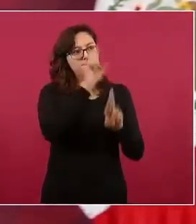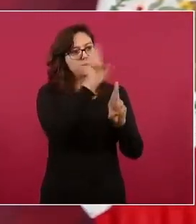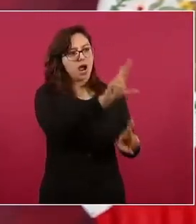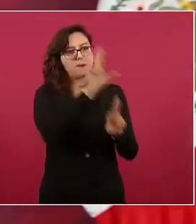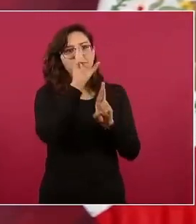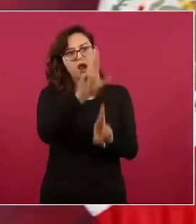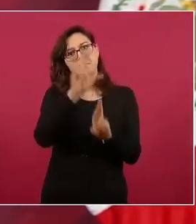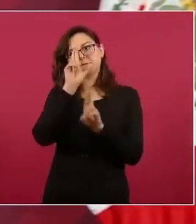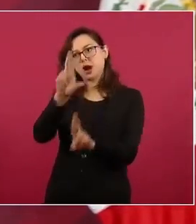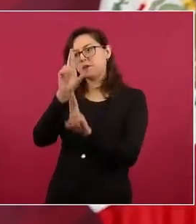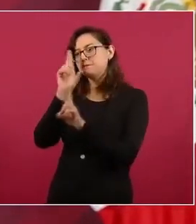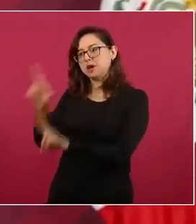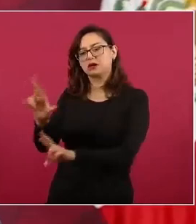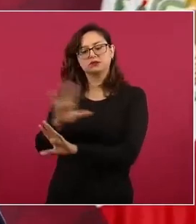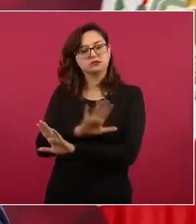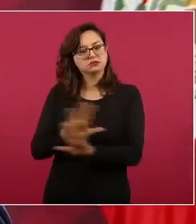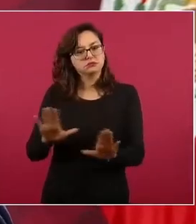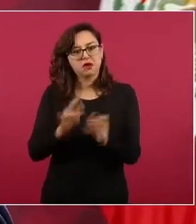pueblos